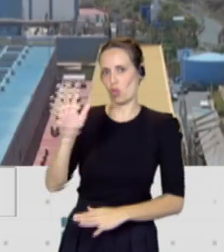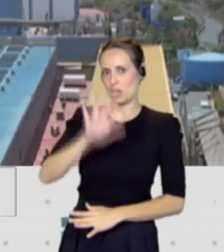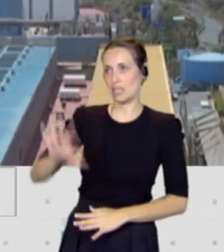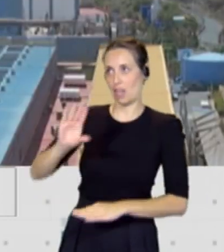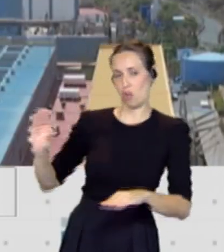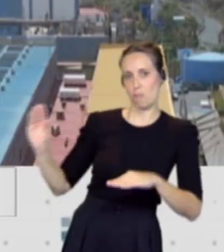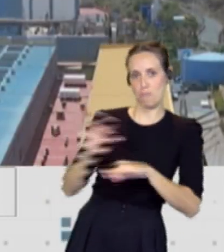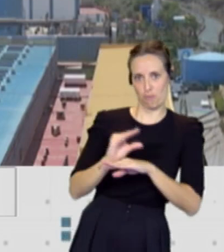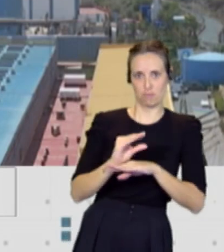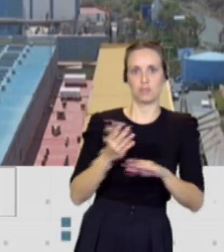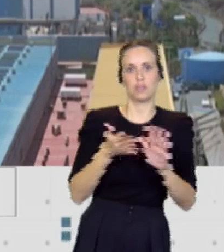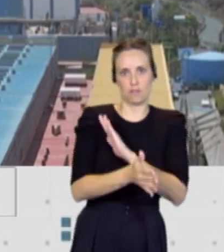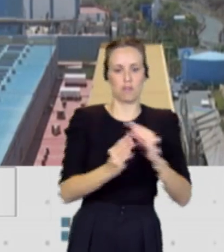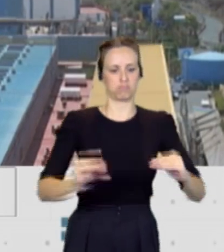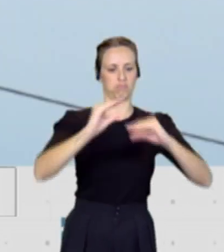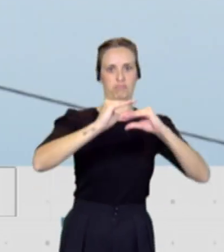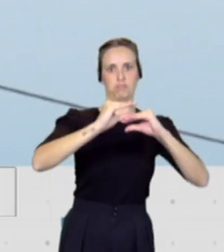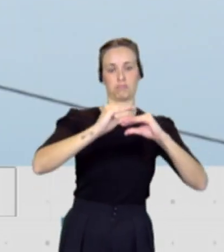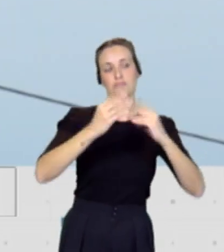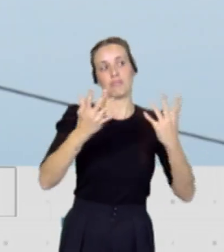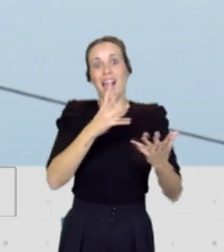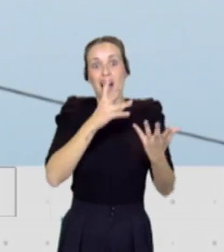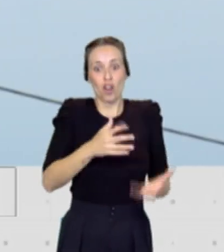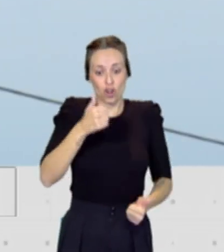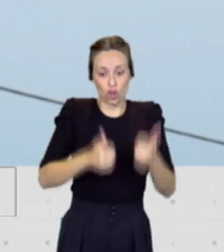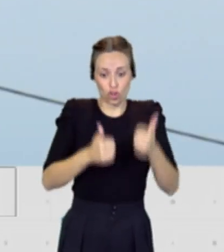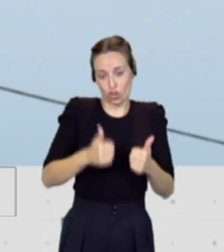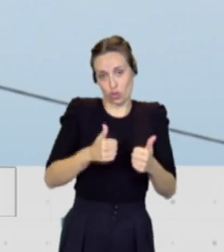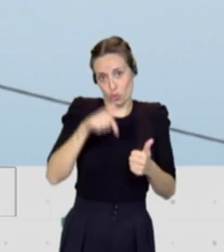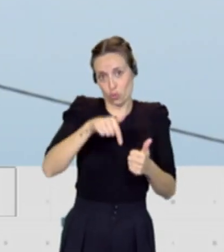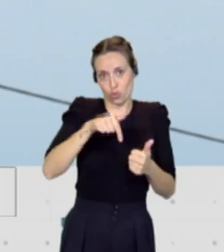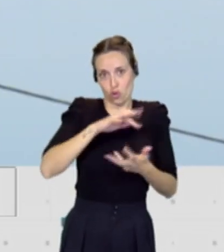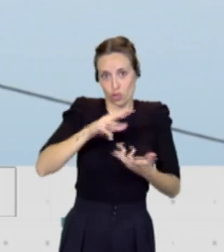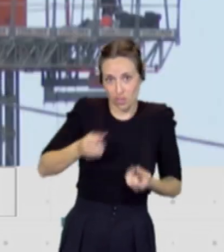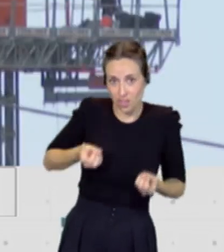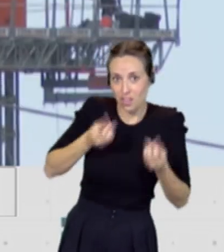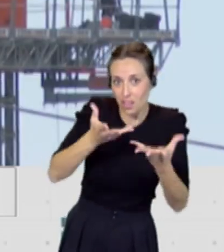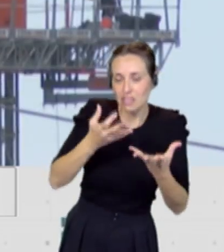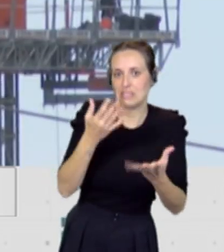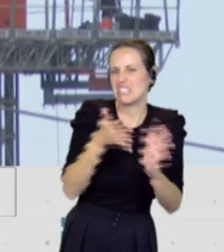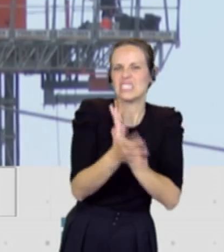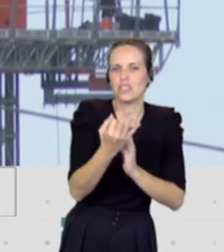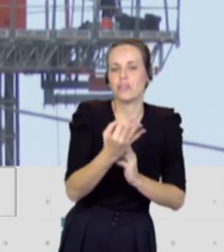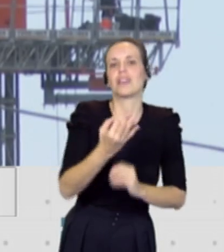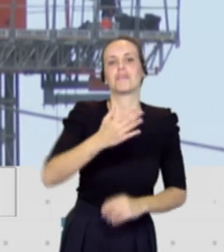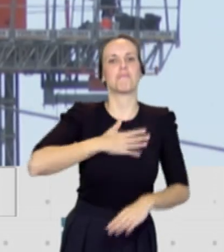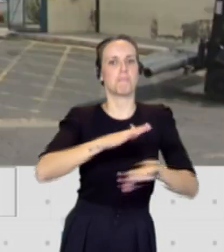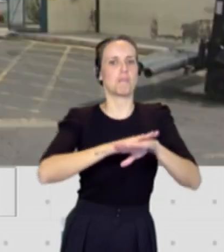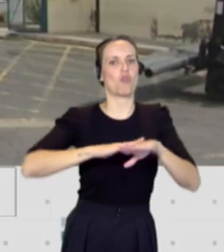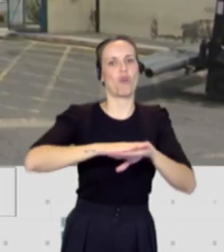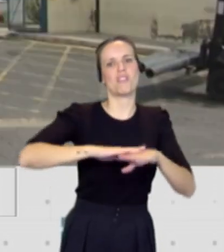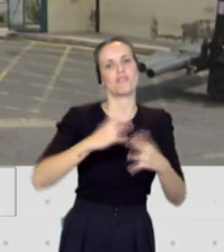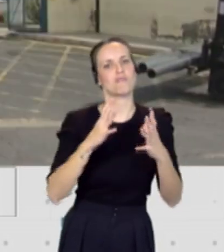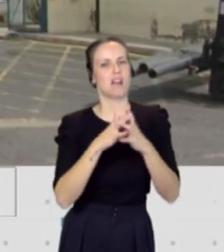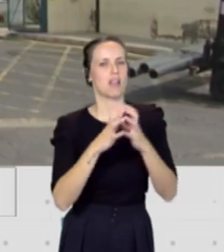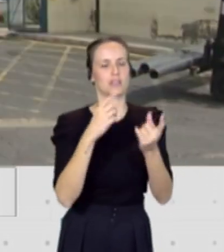ahora creo que la noticia de este concurso viene a dejar claro que este gobierno viene con ganas de cambiar las cosas y